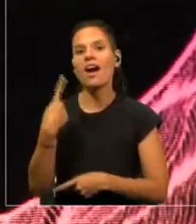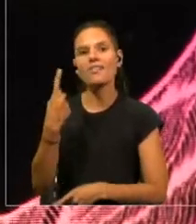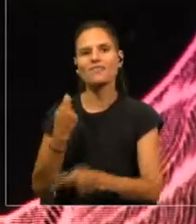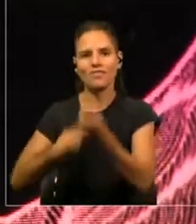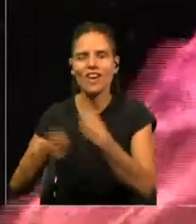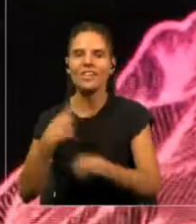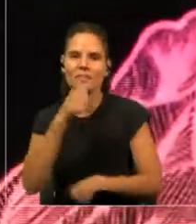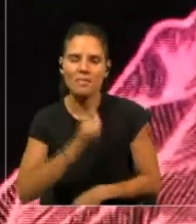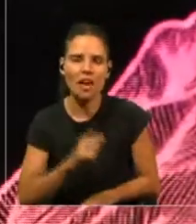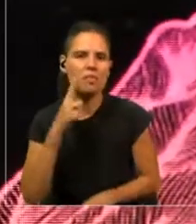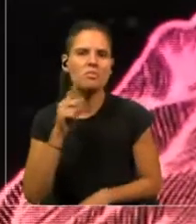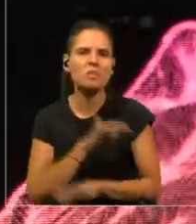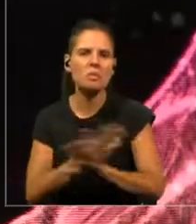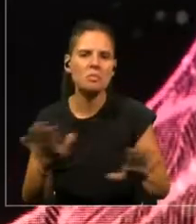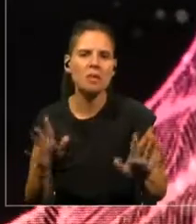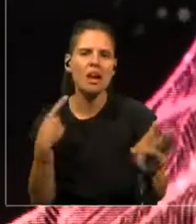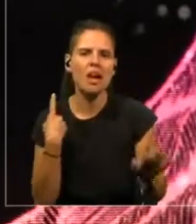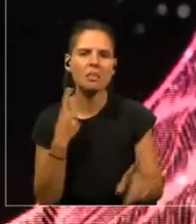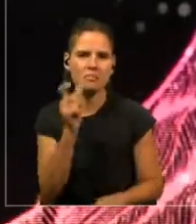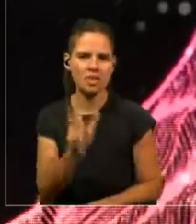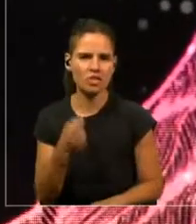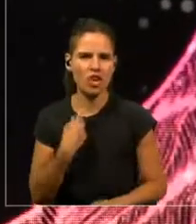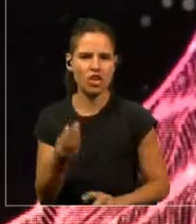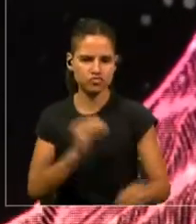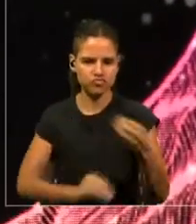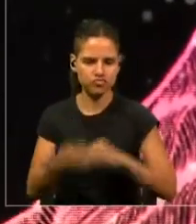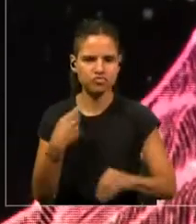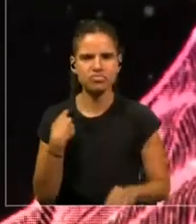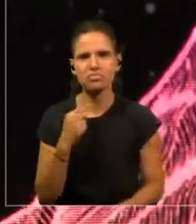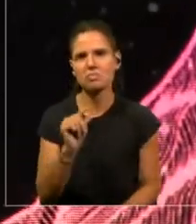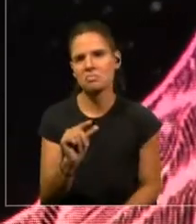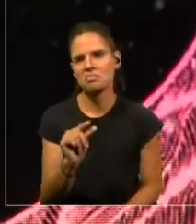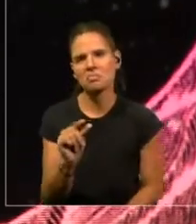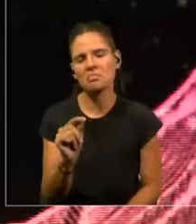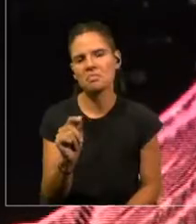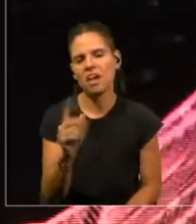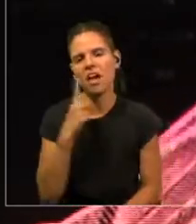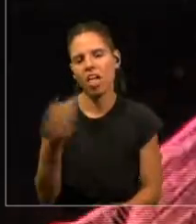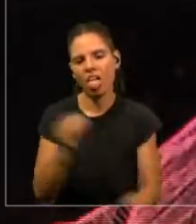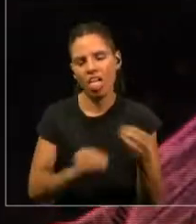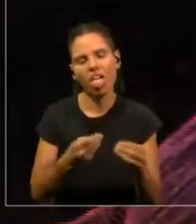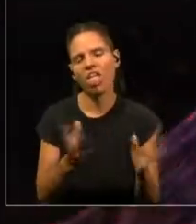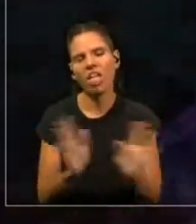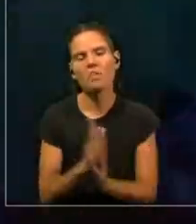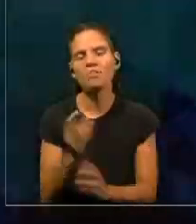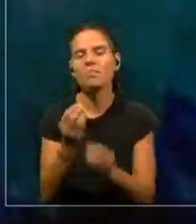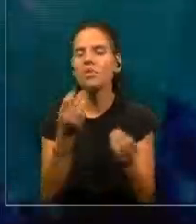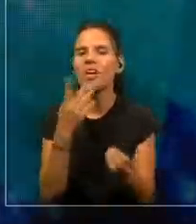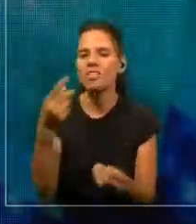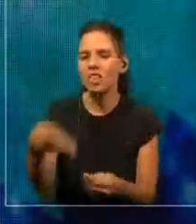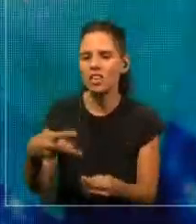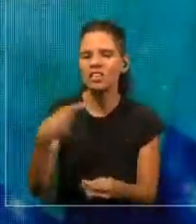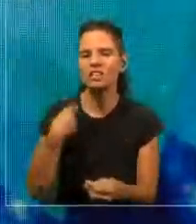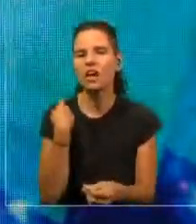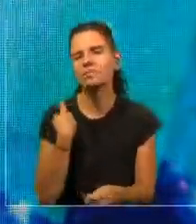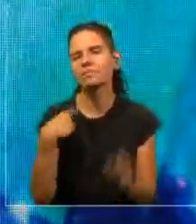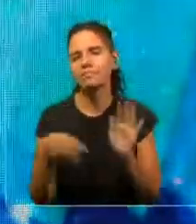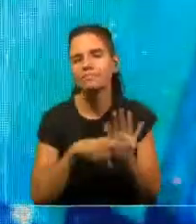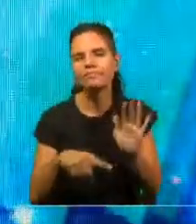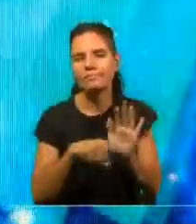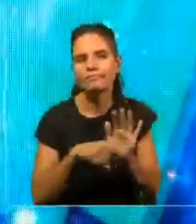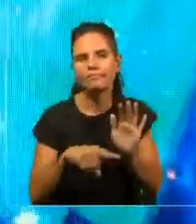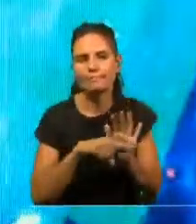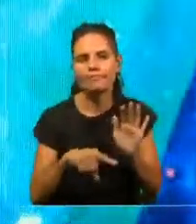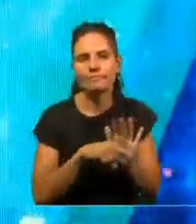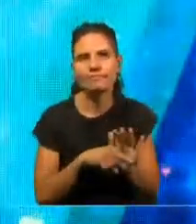dejó de hacerlas porque recibió cobertura tan negativa de los medios. En el medio tenemos